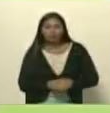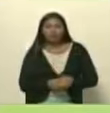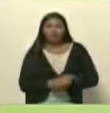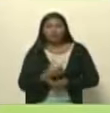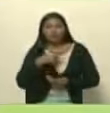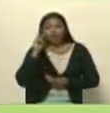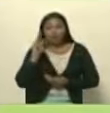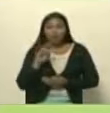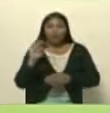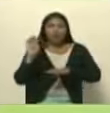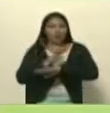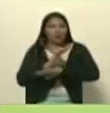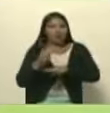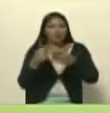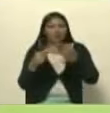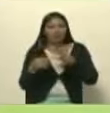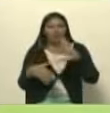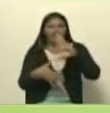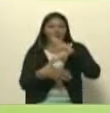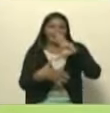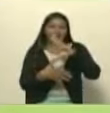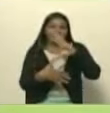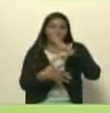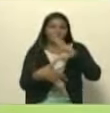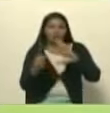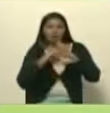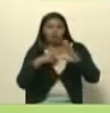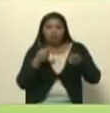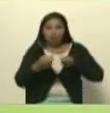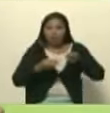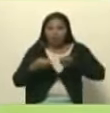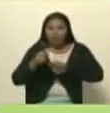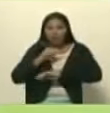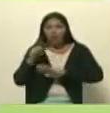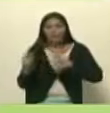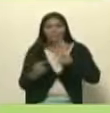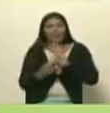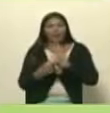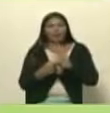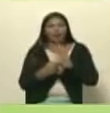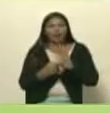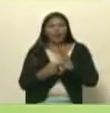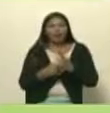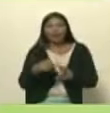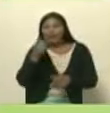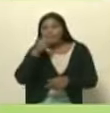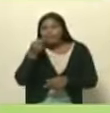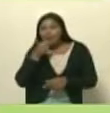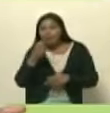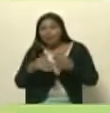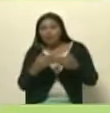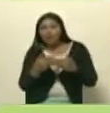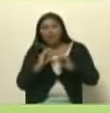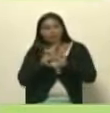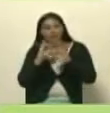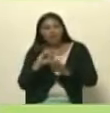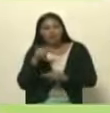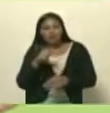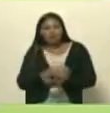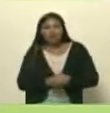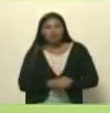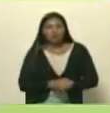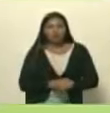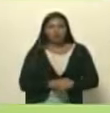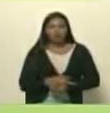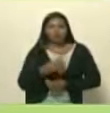Ecuador como en el resto de América Latina hay un dominio de la prensa corporativa de los medios corporativos